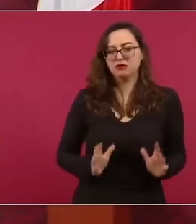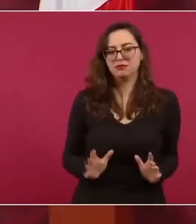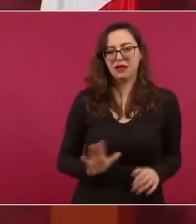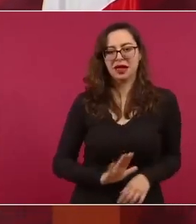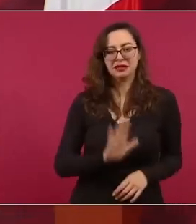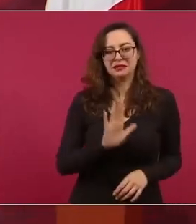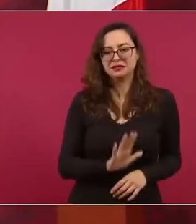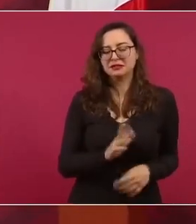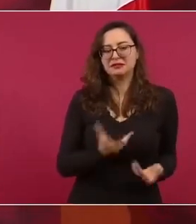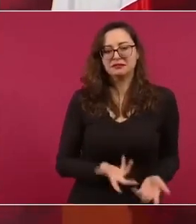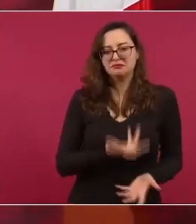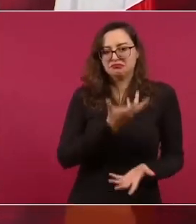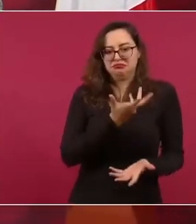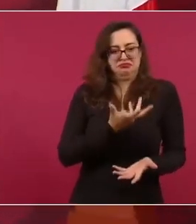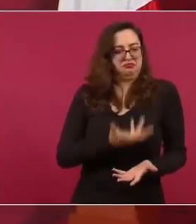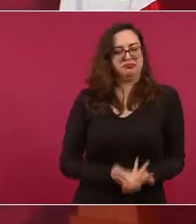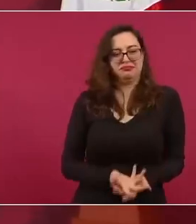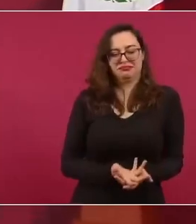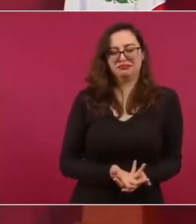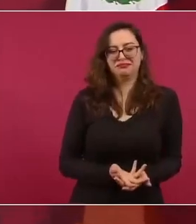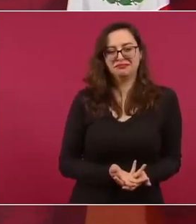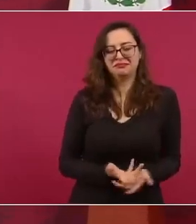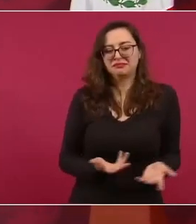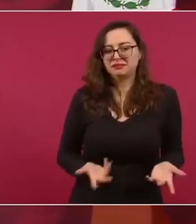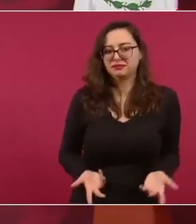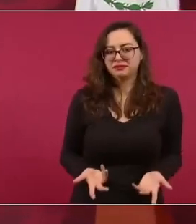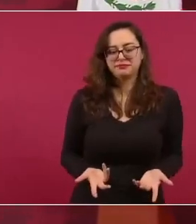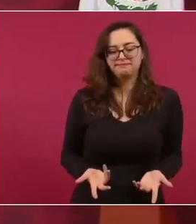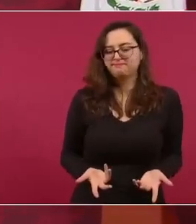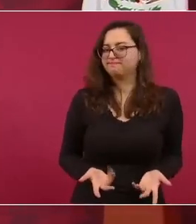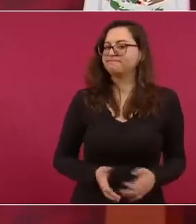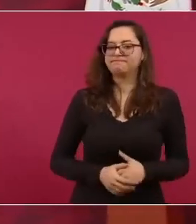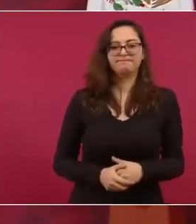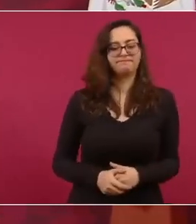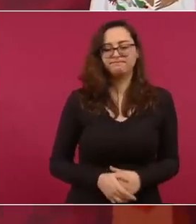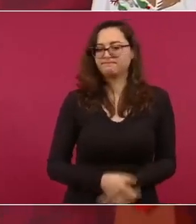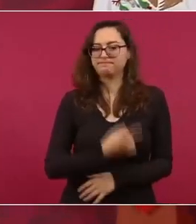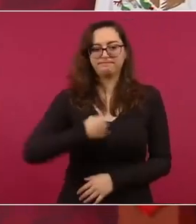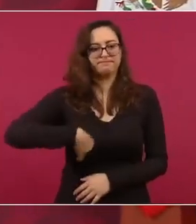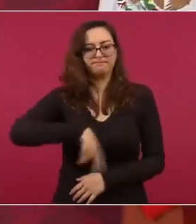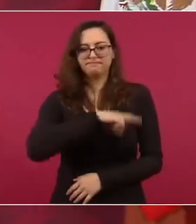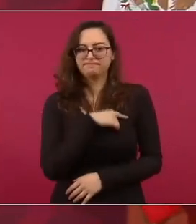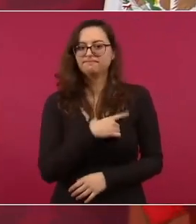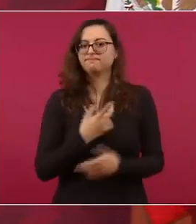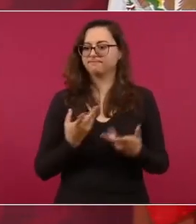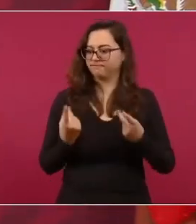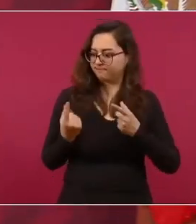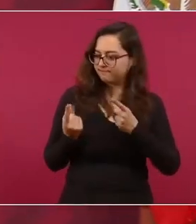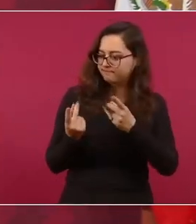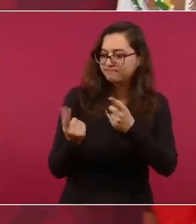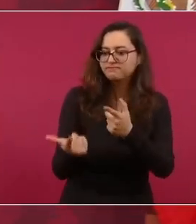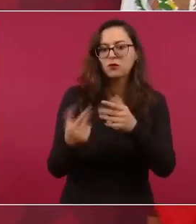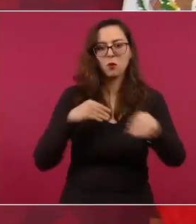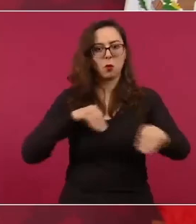Y nosotros venimos de un movimiento de transformación, de cambio.